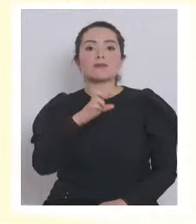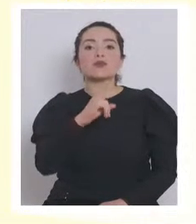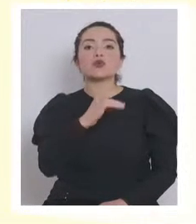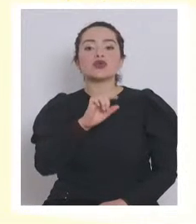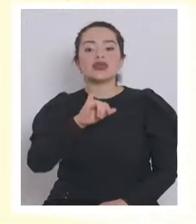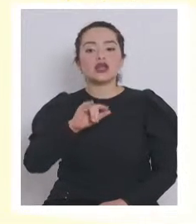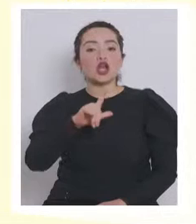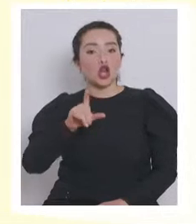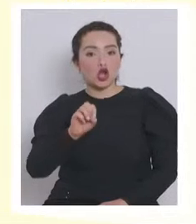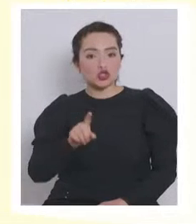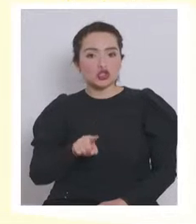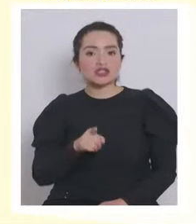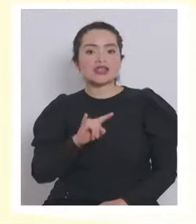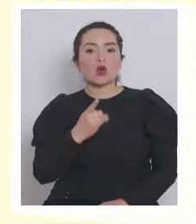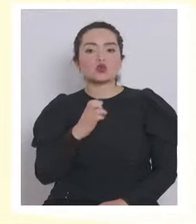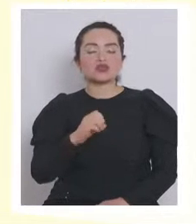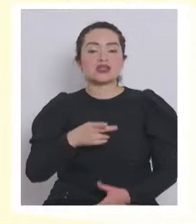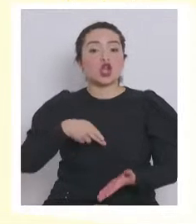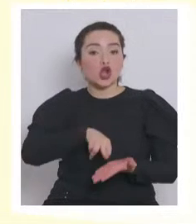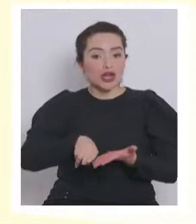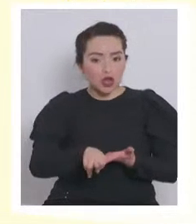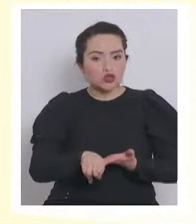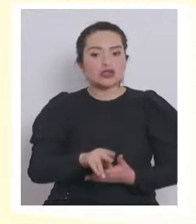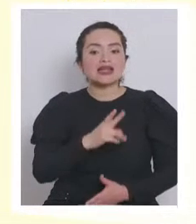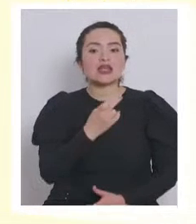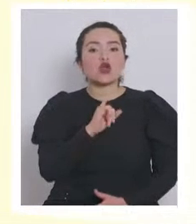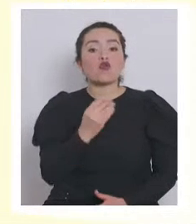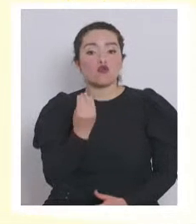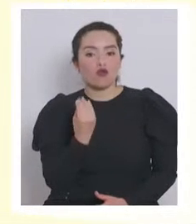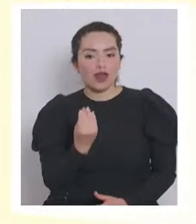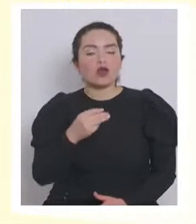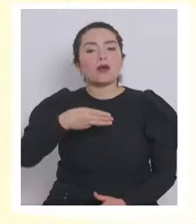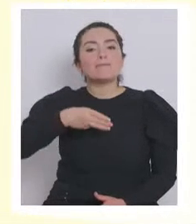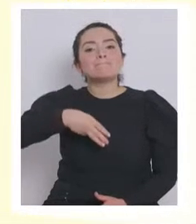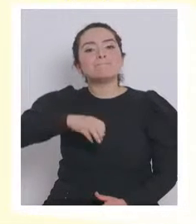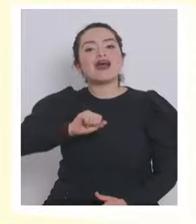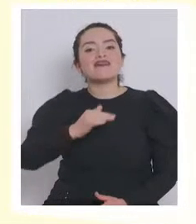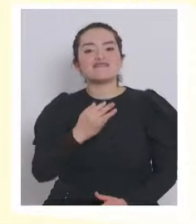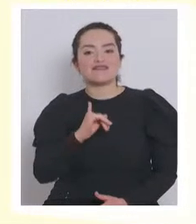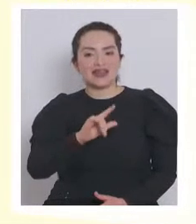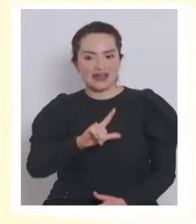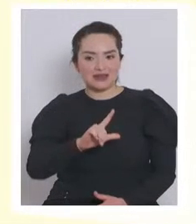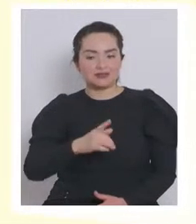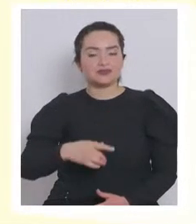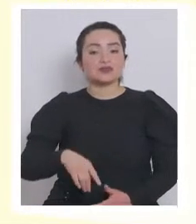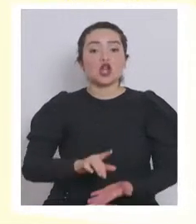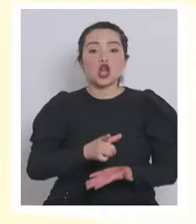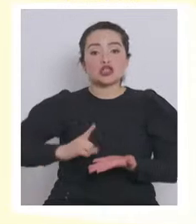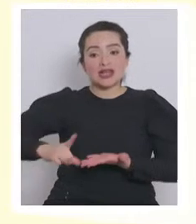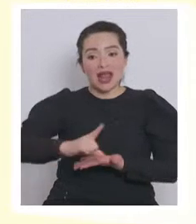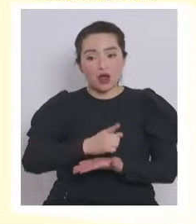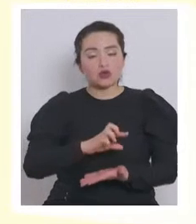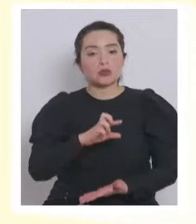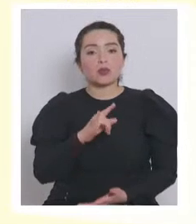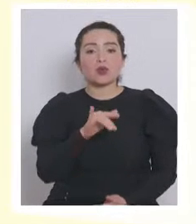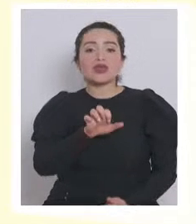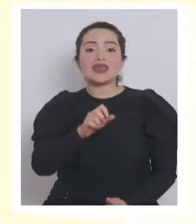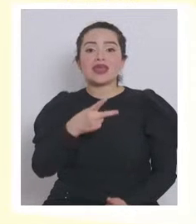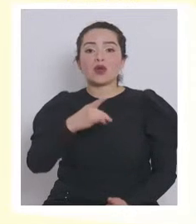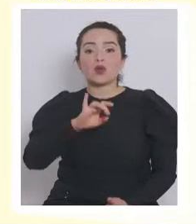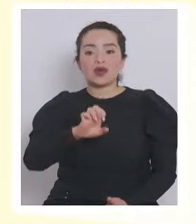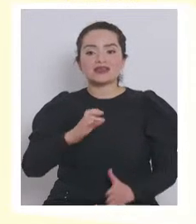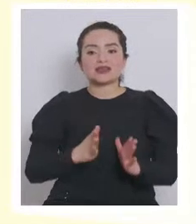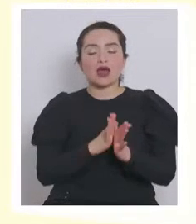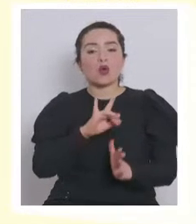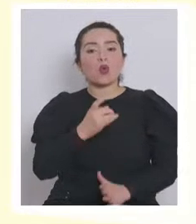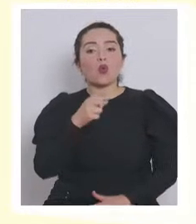En la región de Los Ríos, Río Bueno y Máfil. En la región de Los Lagos, Puyegüe, San Juan